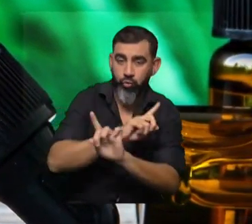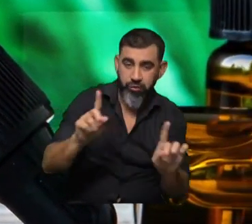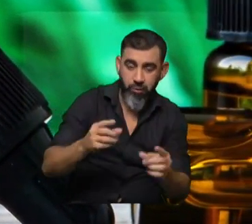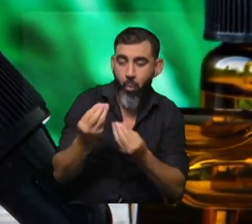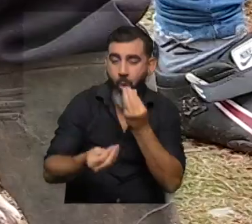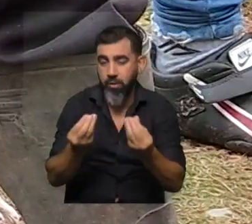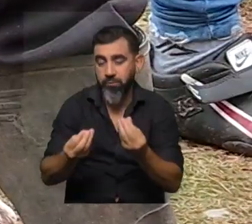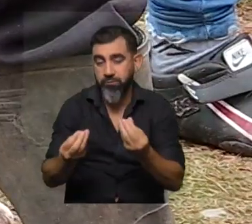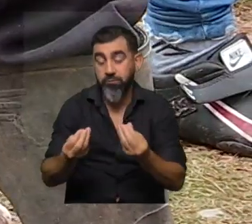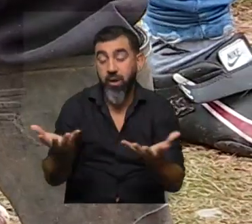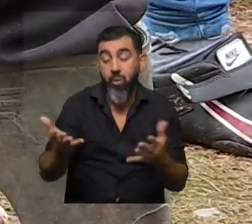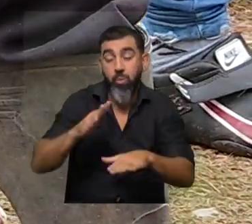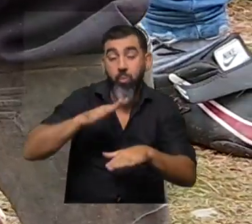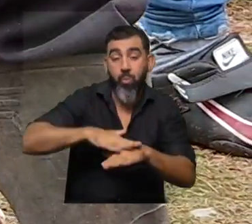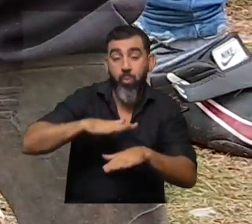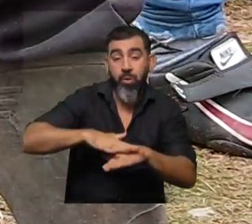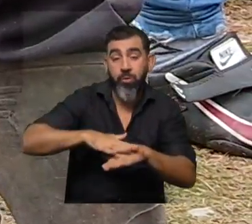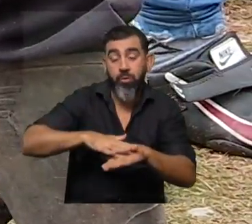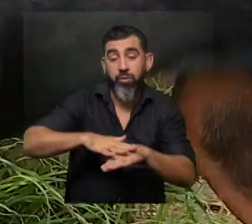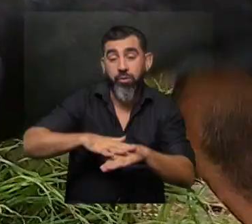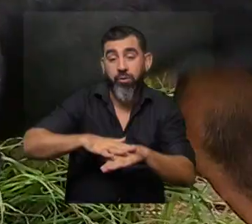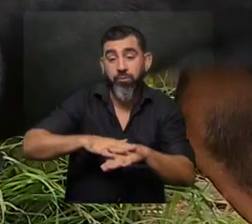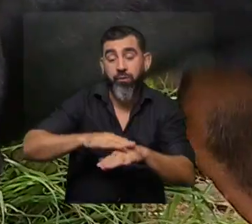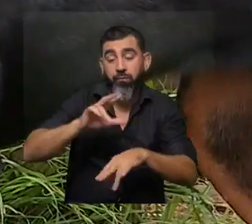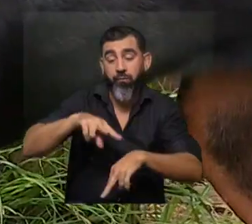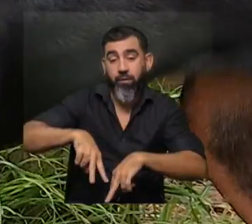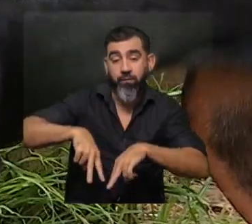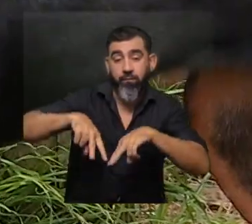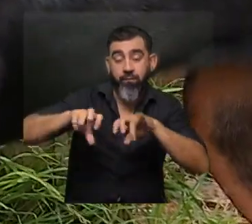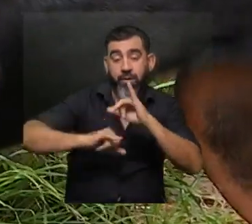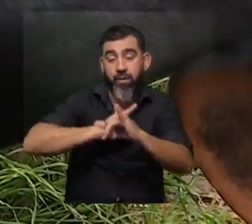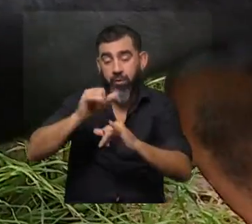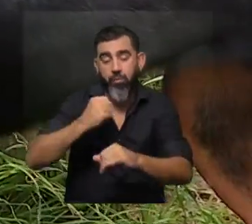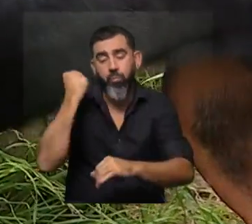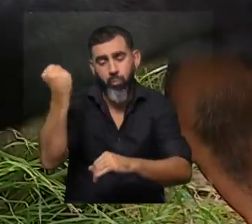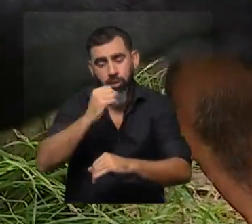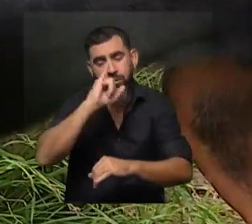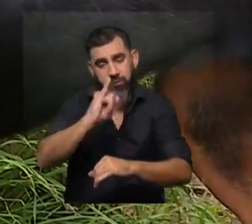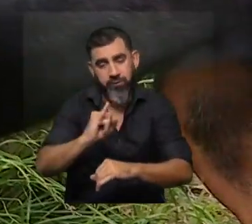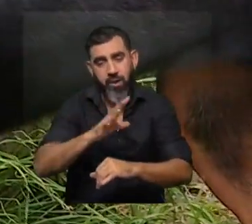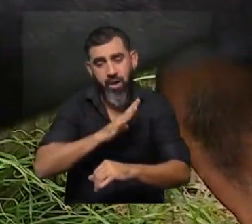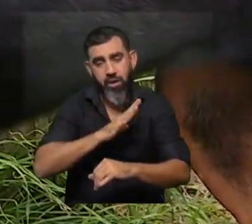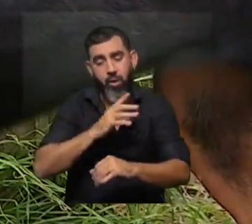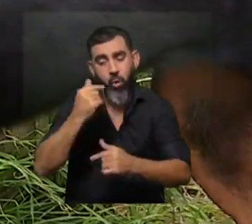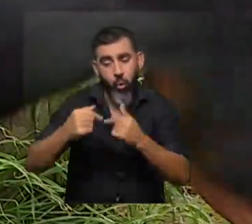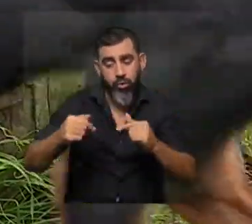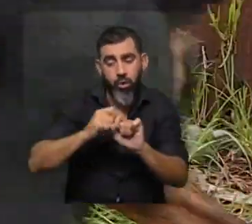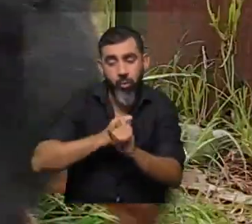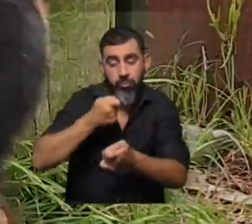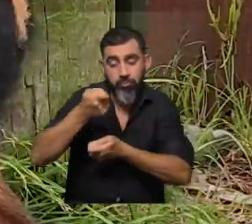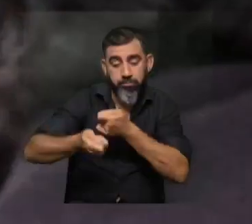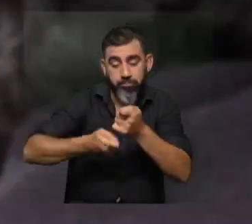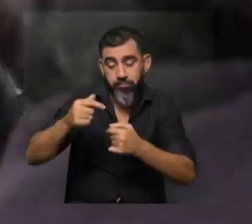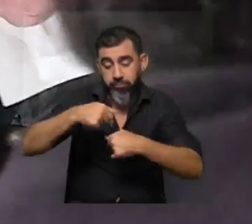estamos en un momento de tomar esa información empírica que también es muy rica, porque hay muchos saberes que podemos, y nosotros desde la academia